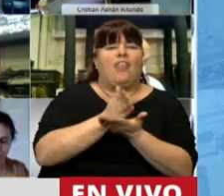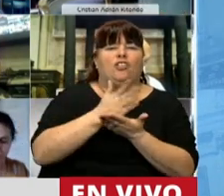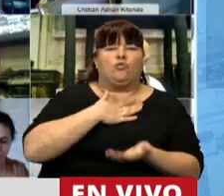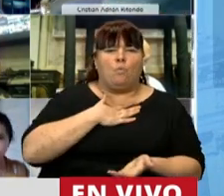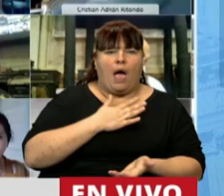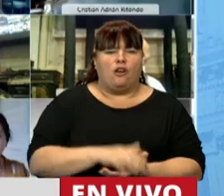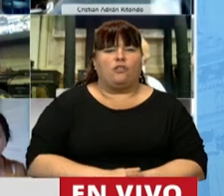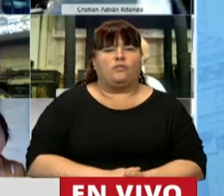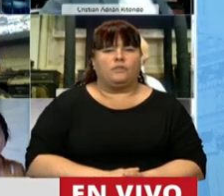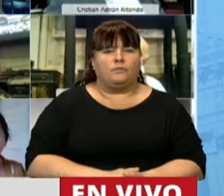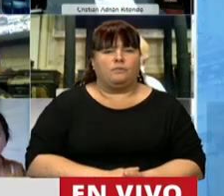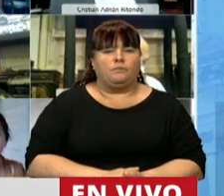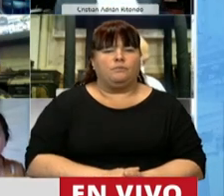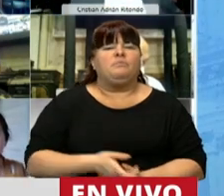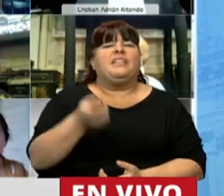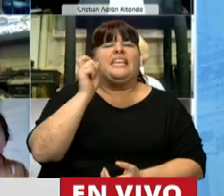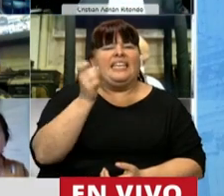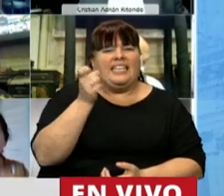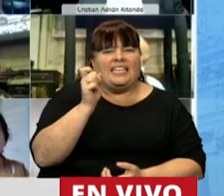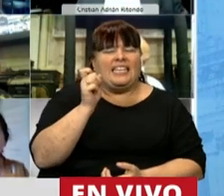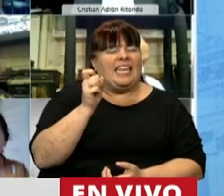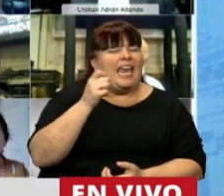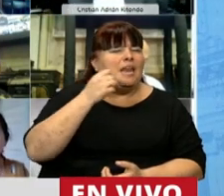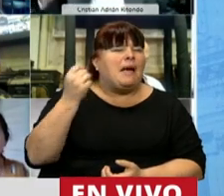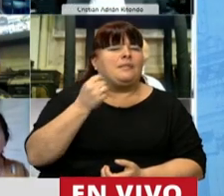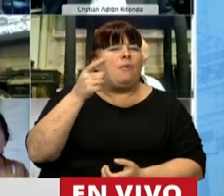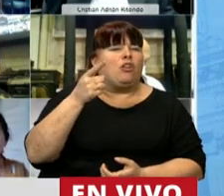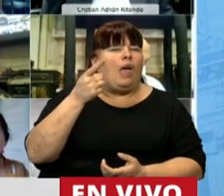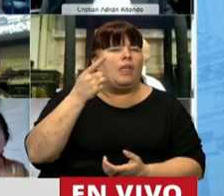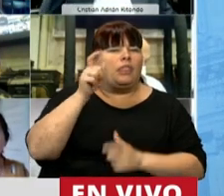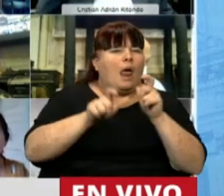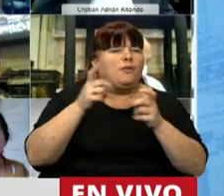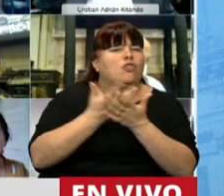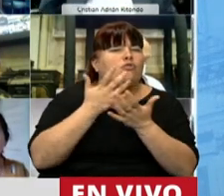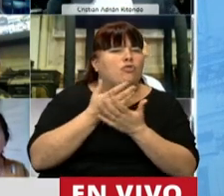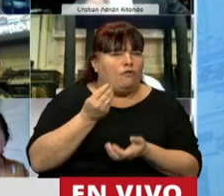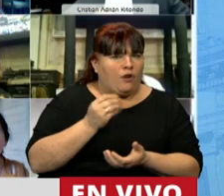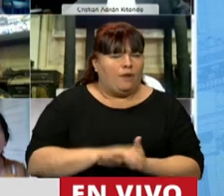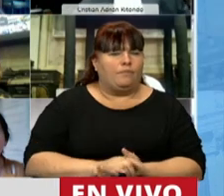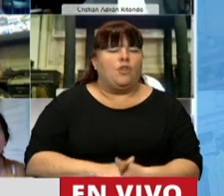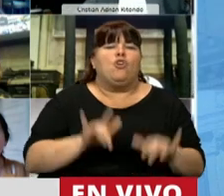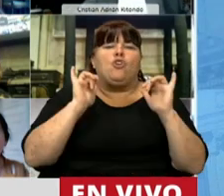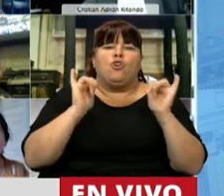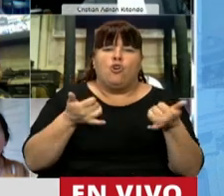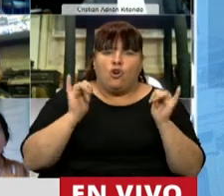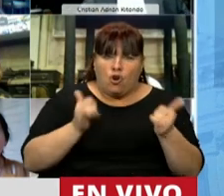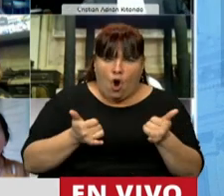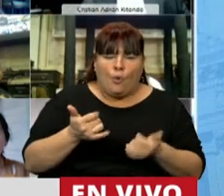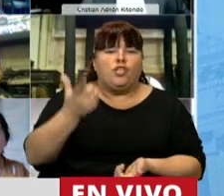Humanos. ¿Quiénes fueron fundamentalmente las víctimas? Fueron jóvenes,